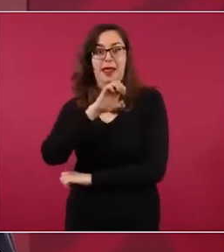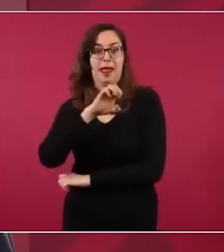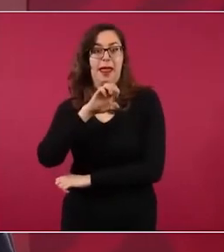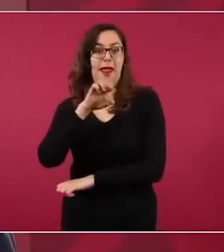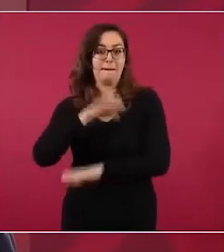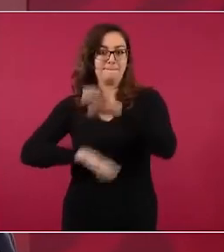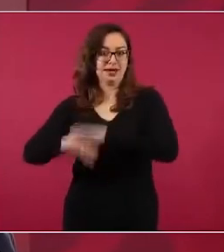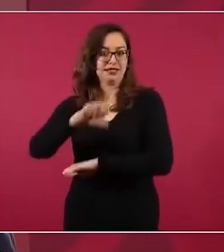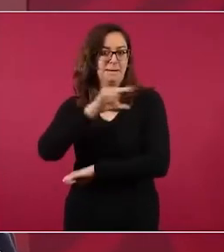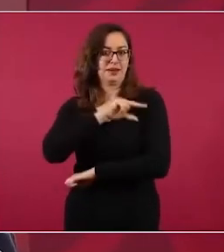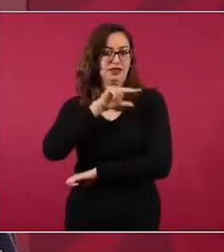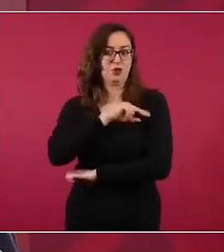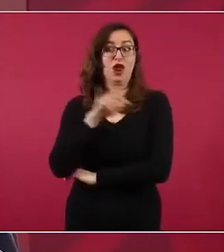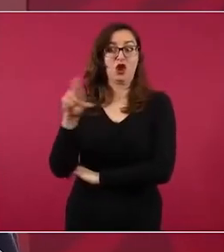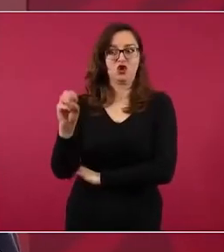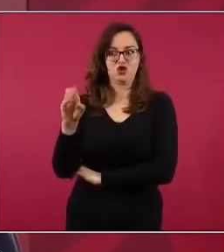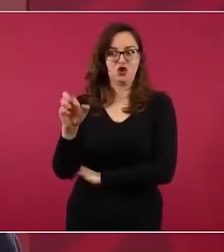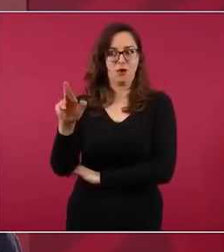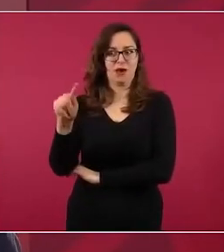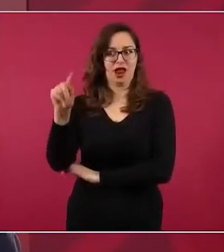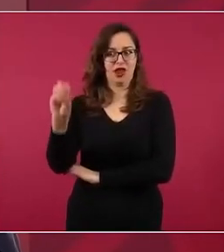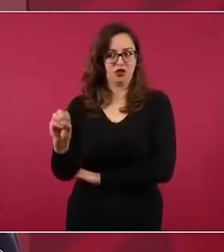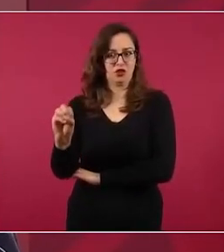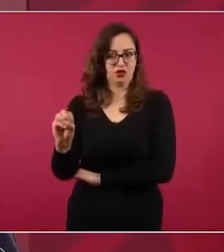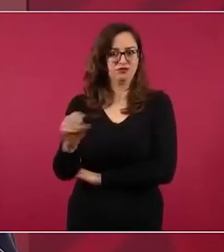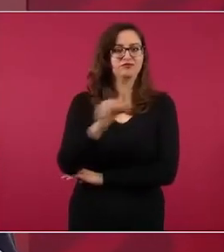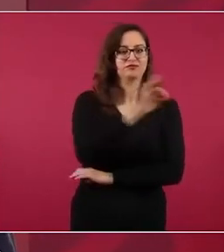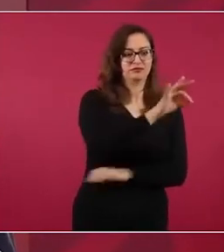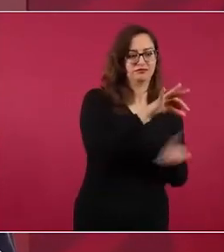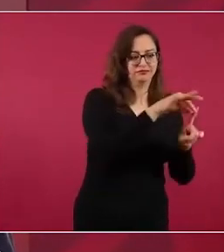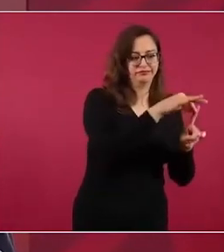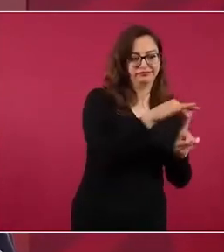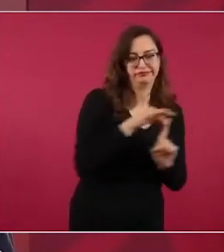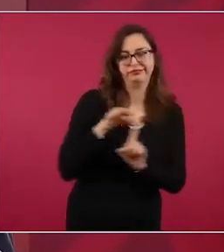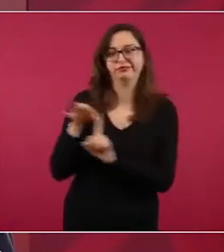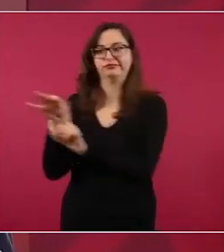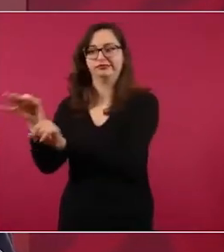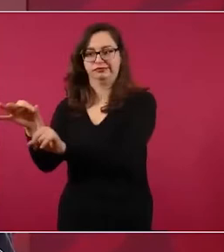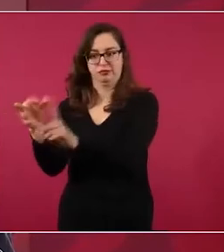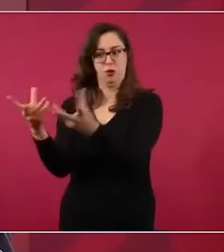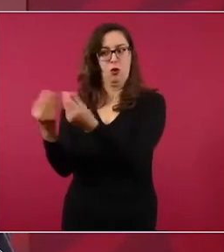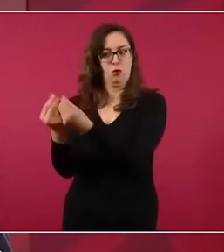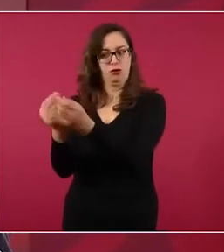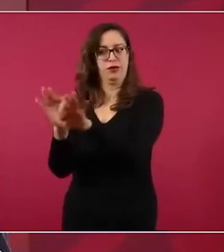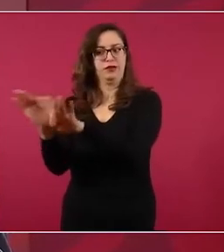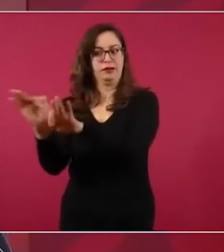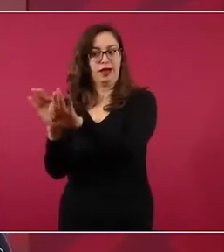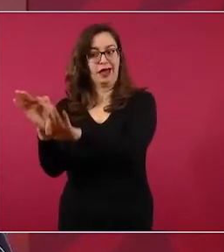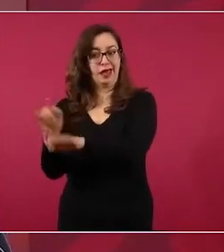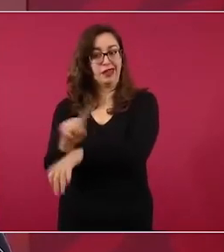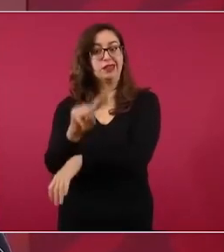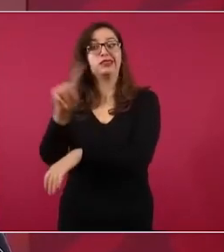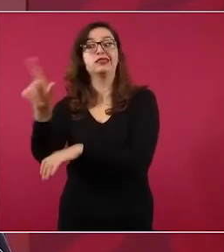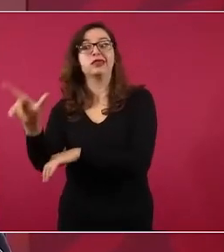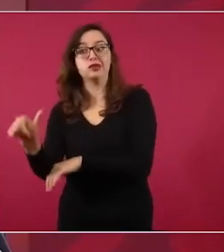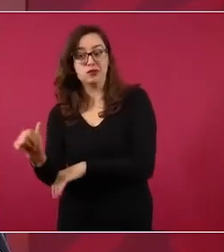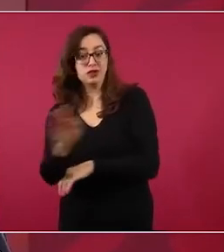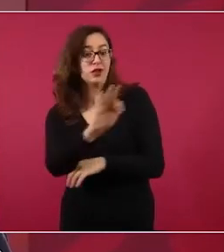luego Roberto Hernández se lo recomienda a Fox como secretario de Hacienda.